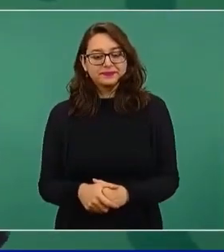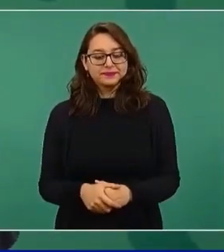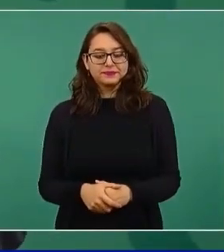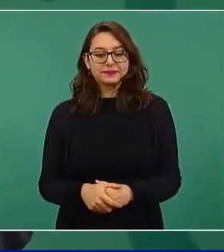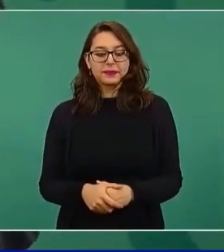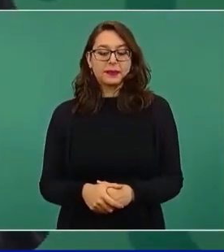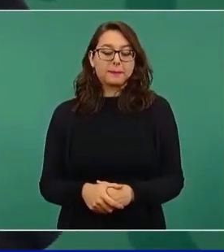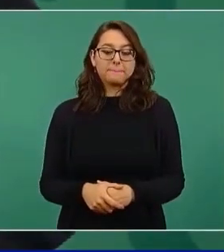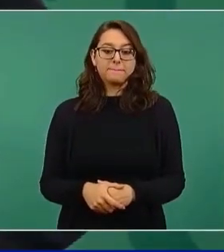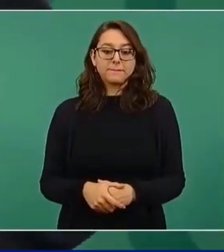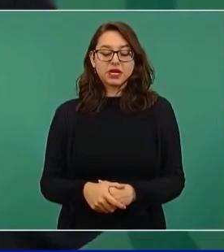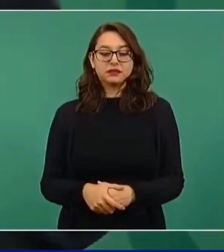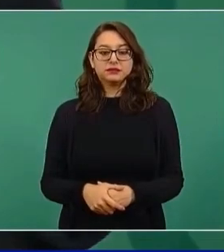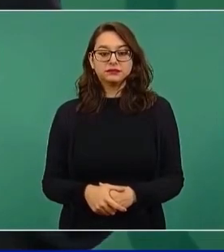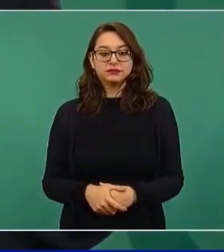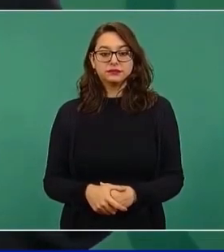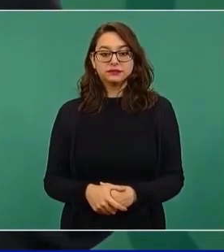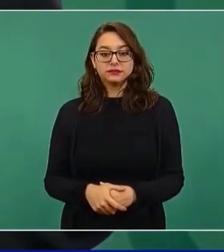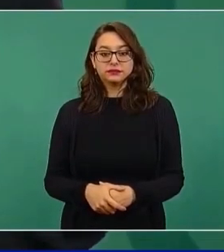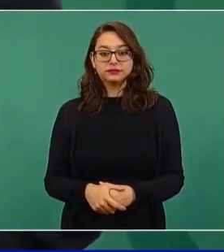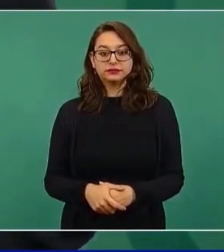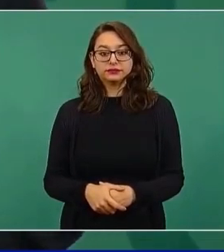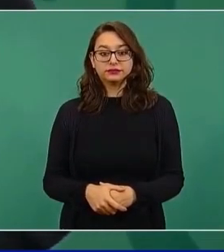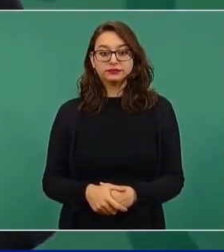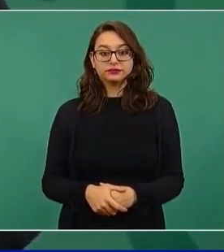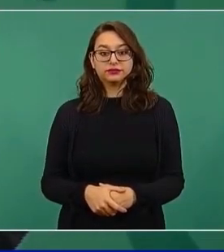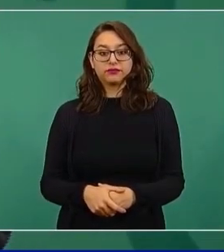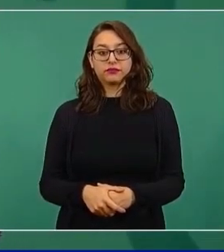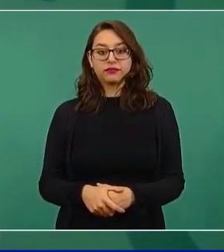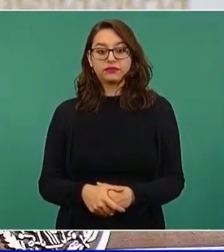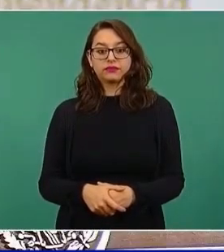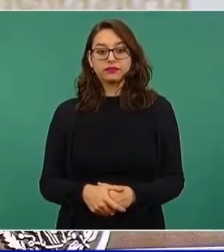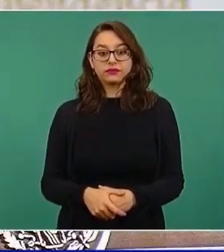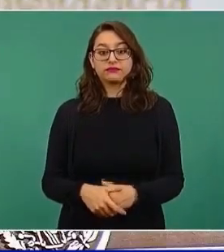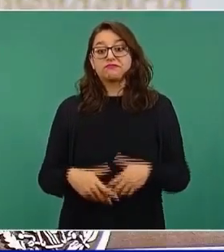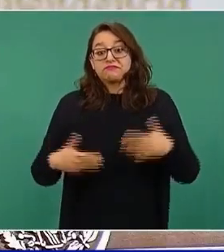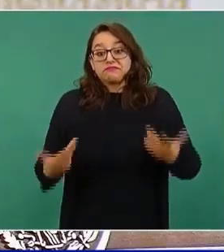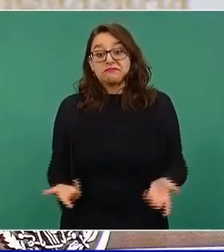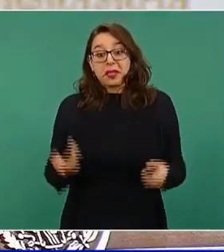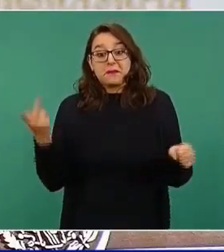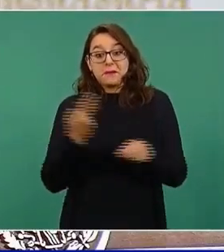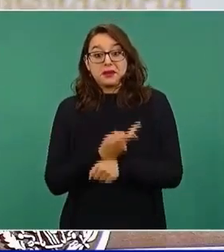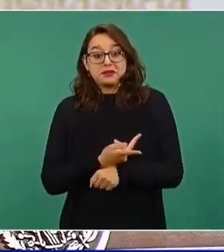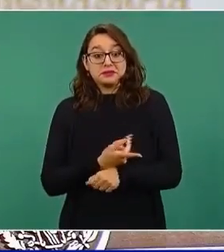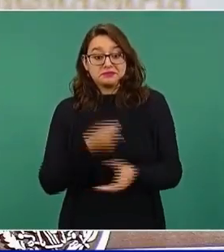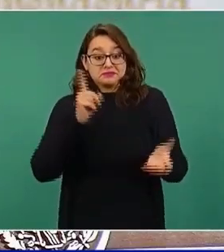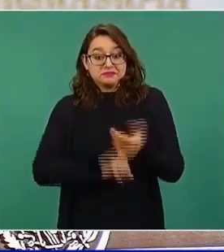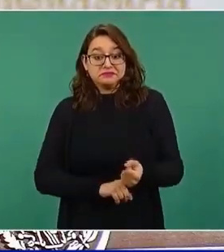Lo que Natura no da, Salamanca no otorga.